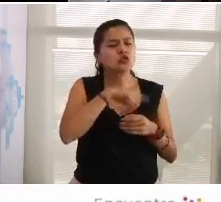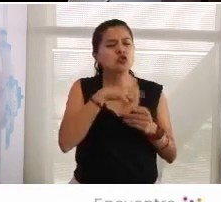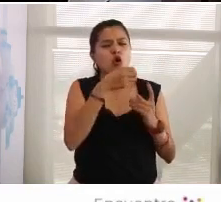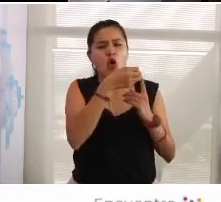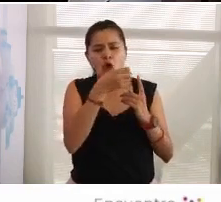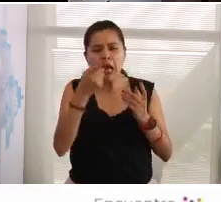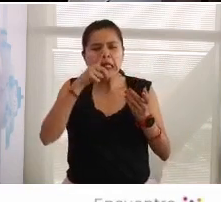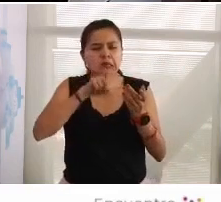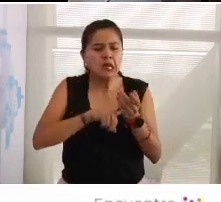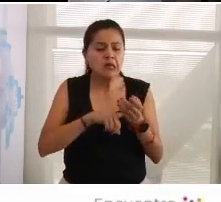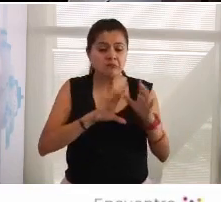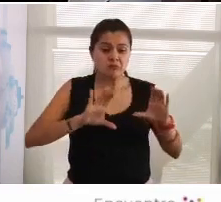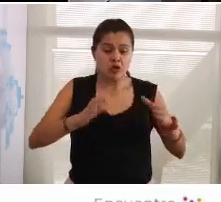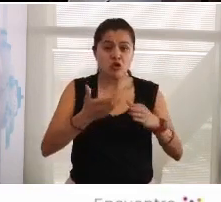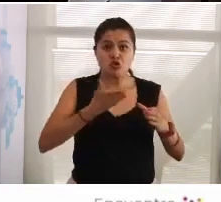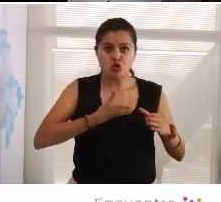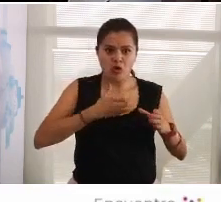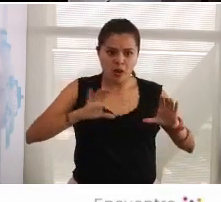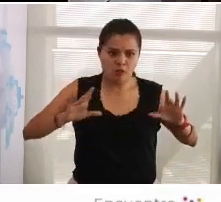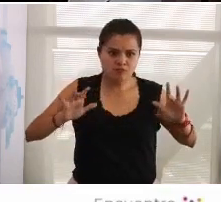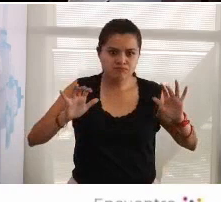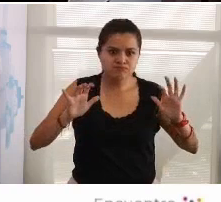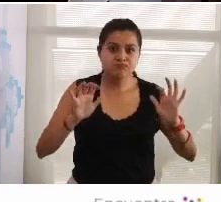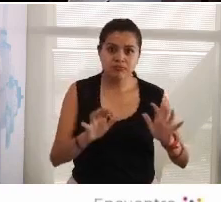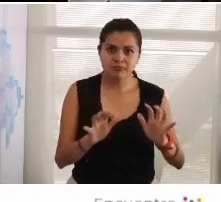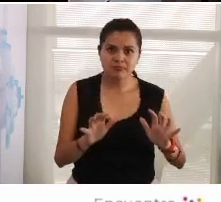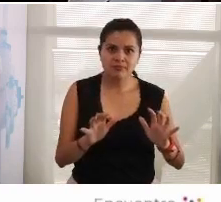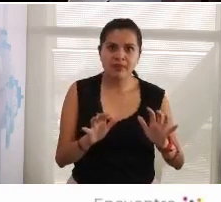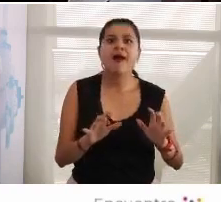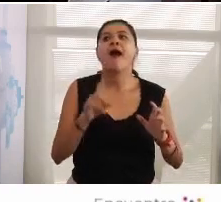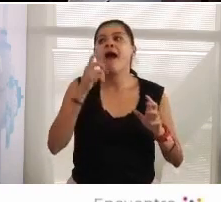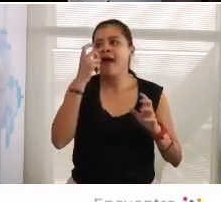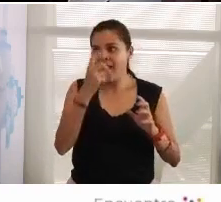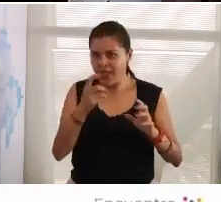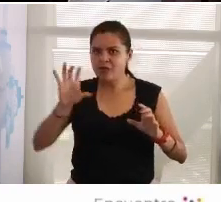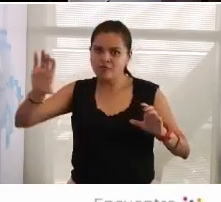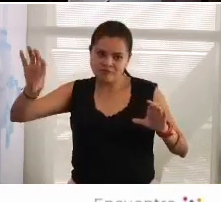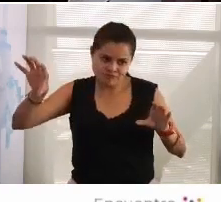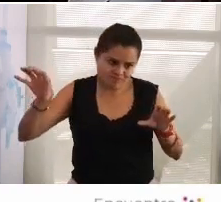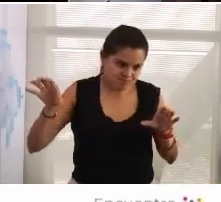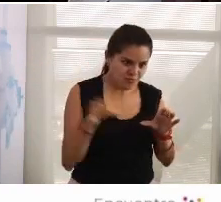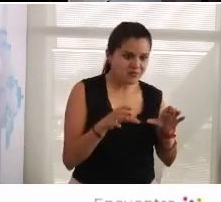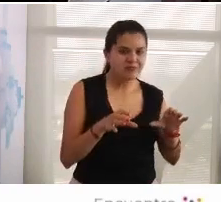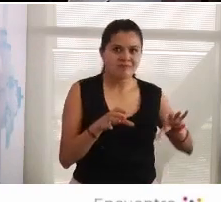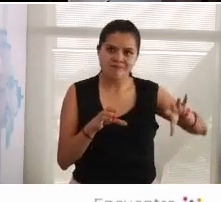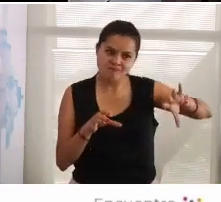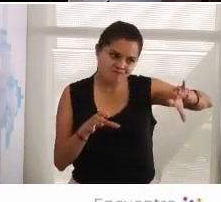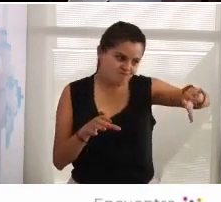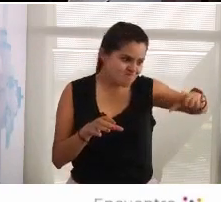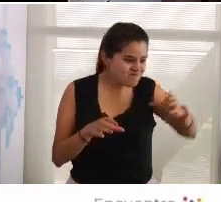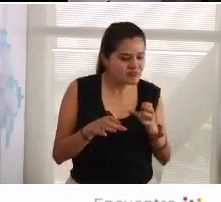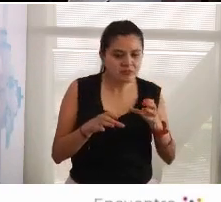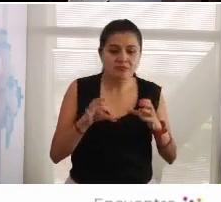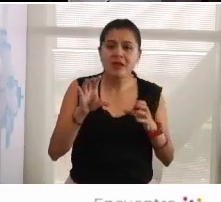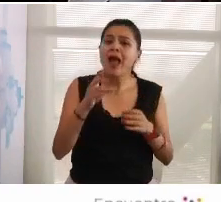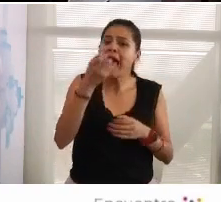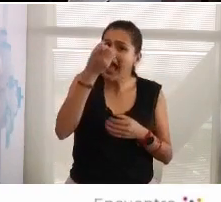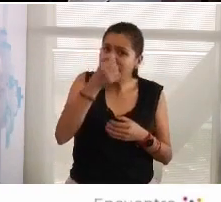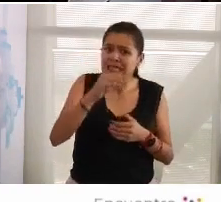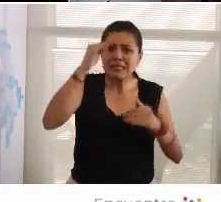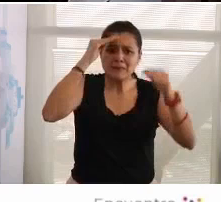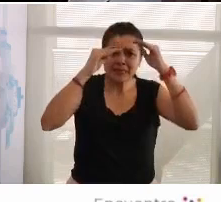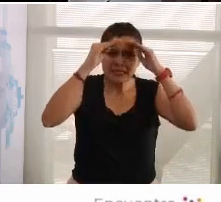centro histórico de una ciudad, esa es otra pieza de la democracia. pensémosla así,